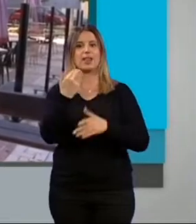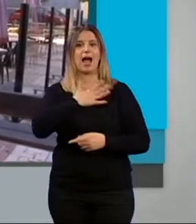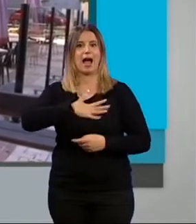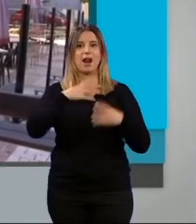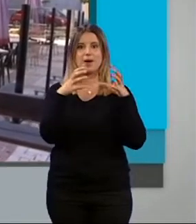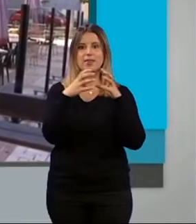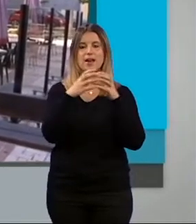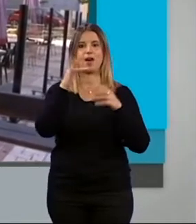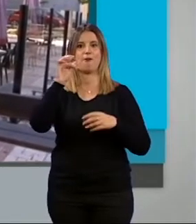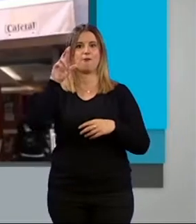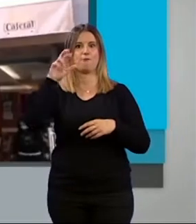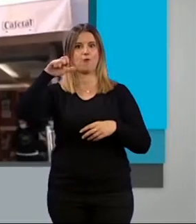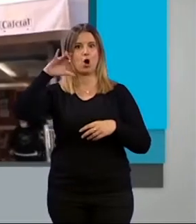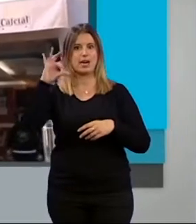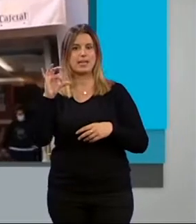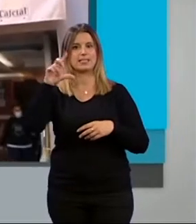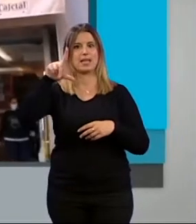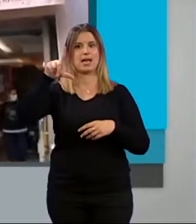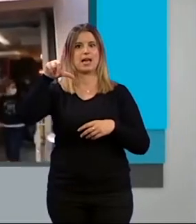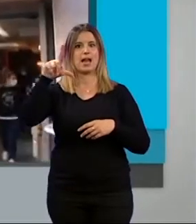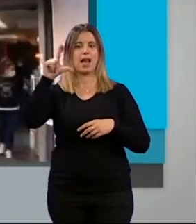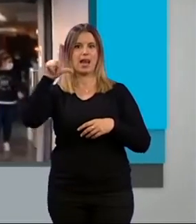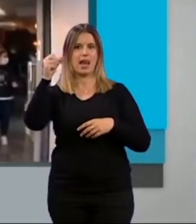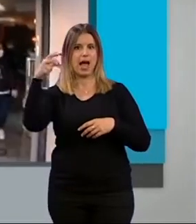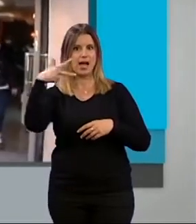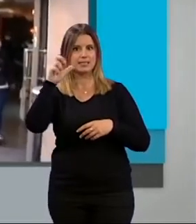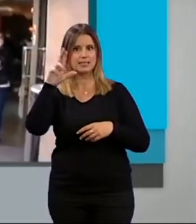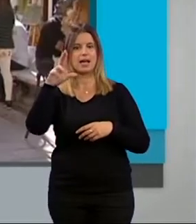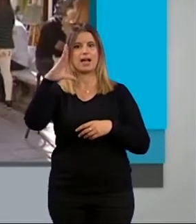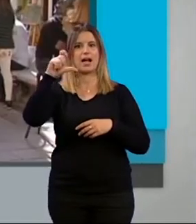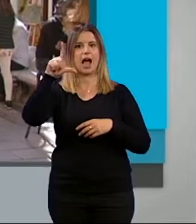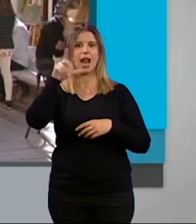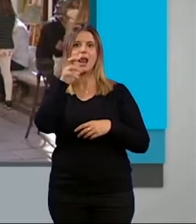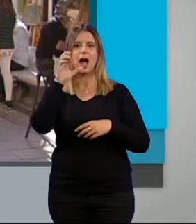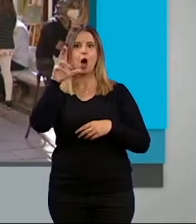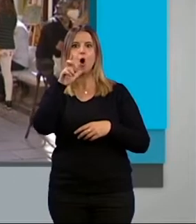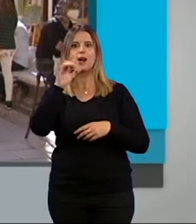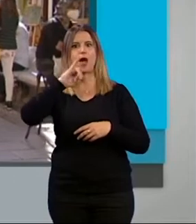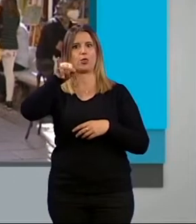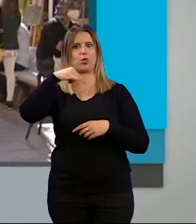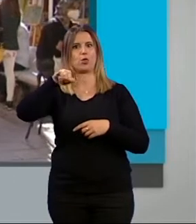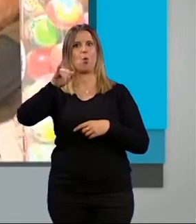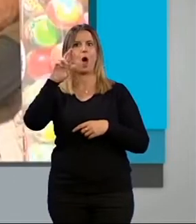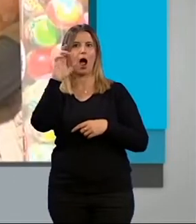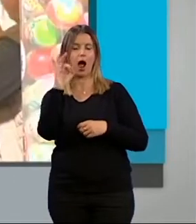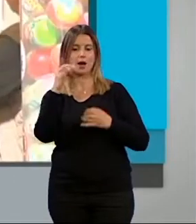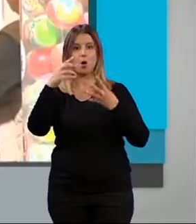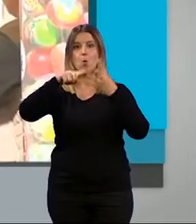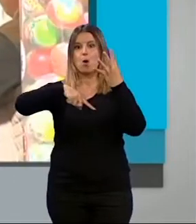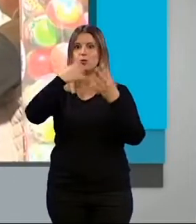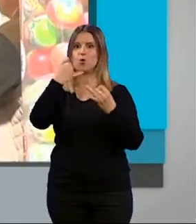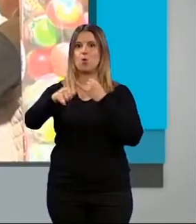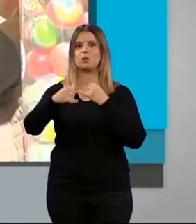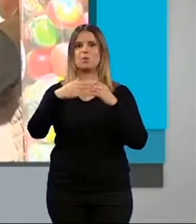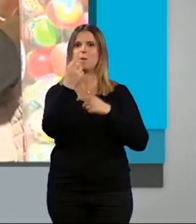Granada, Fornes, Jallena, Lachar, Cogollos de Guadix, La Calahorra, Santa Cruz del Comercio y Zújar. Los cuatro últimos superan la